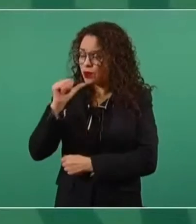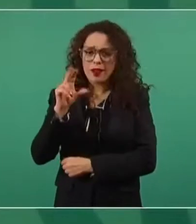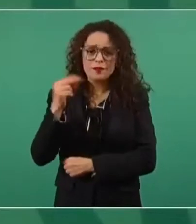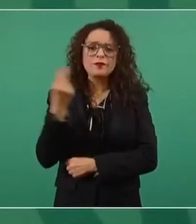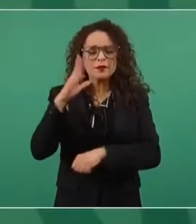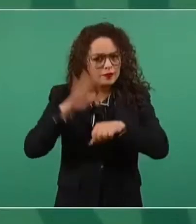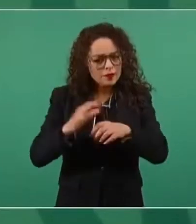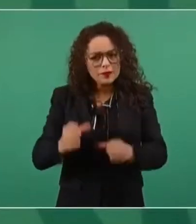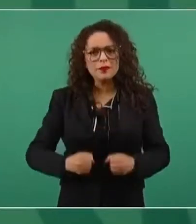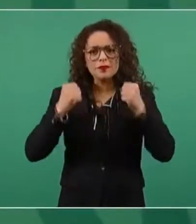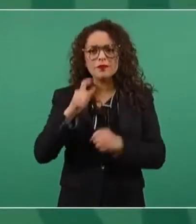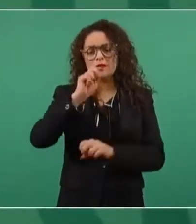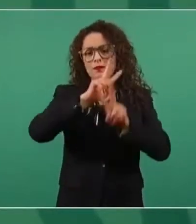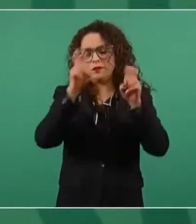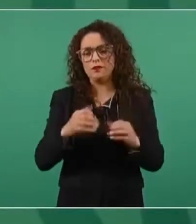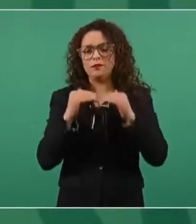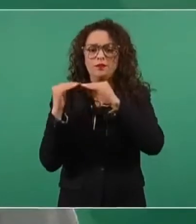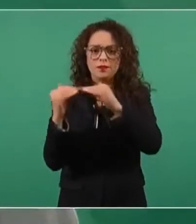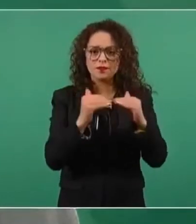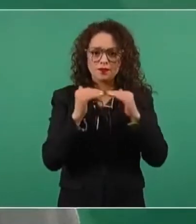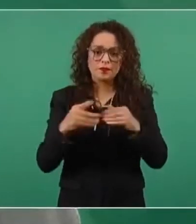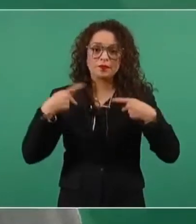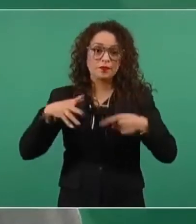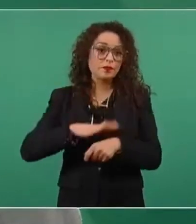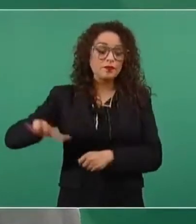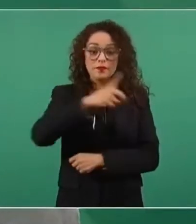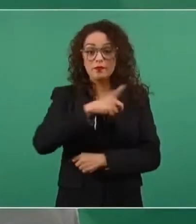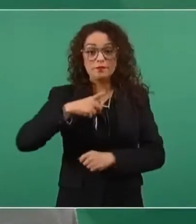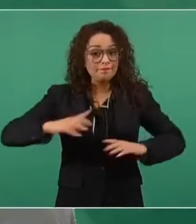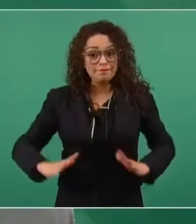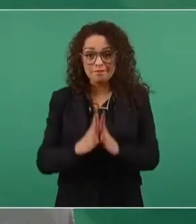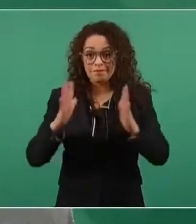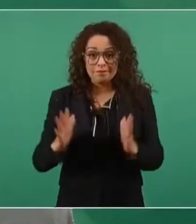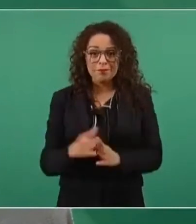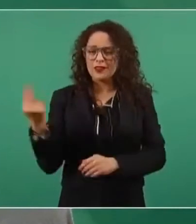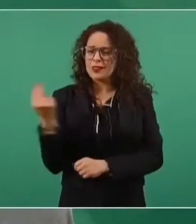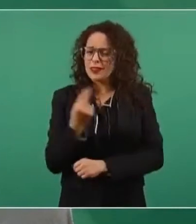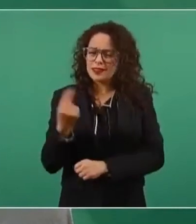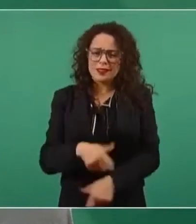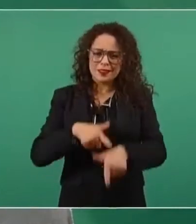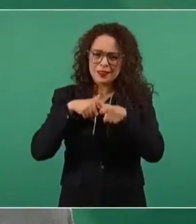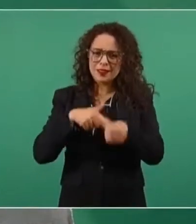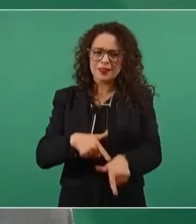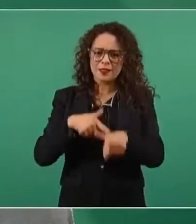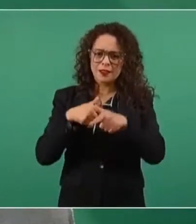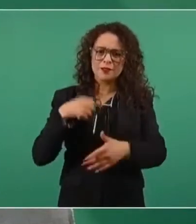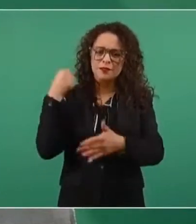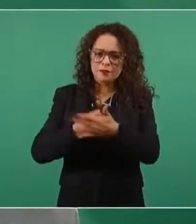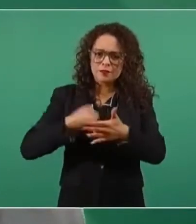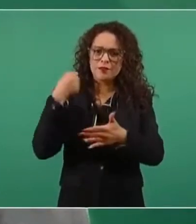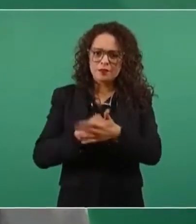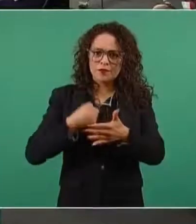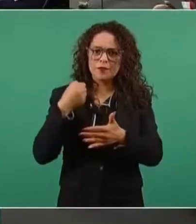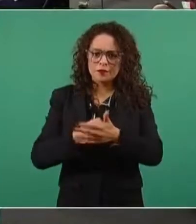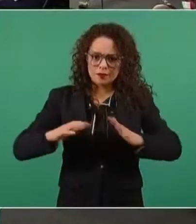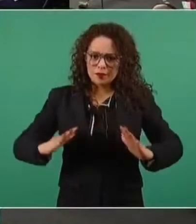democracia con la participación de los ciudadanos. Se siga fortaleciendo la democracia con la participación